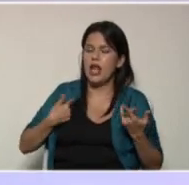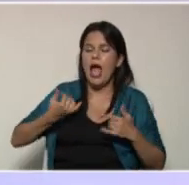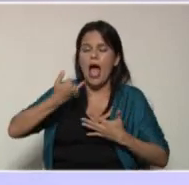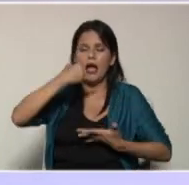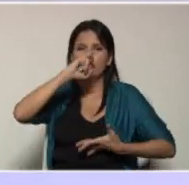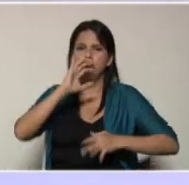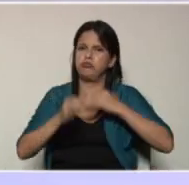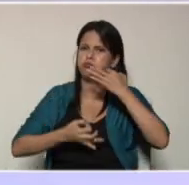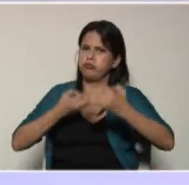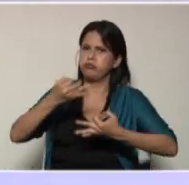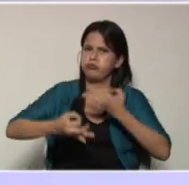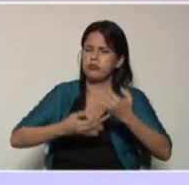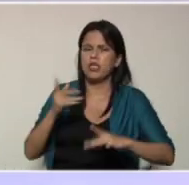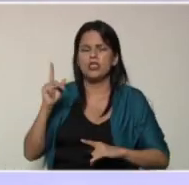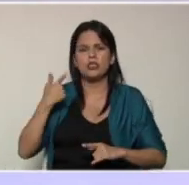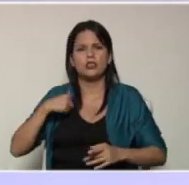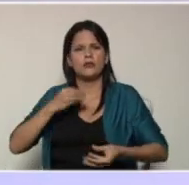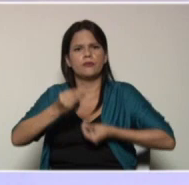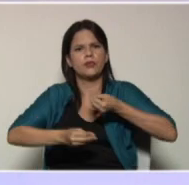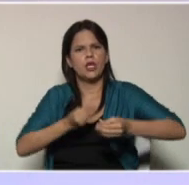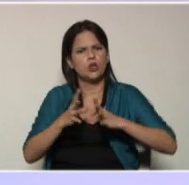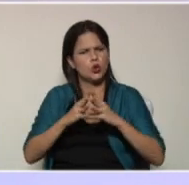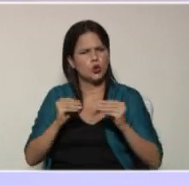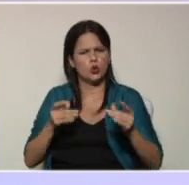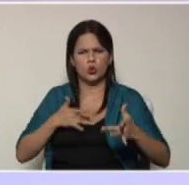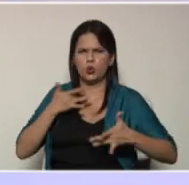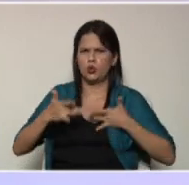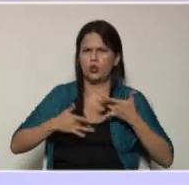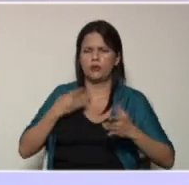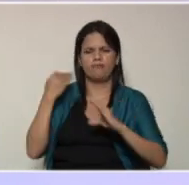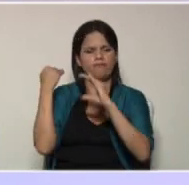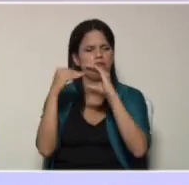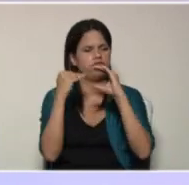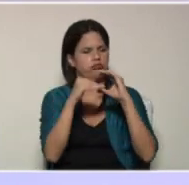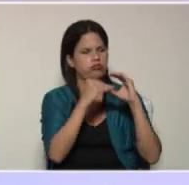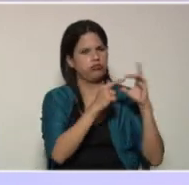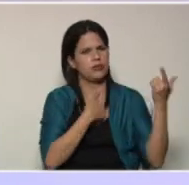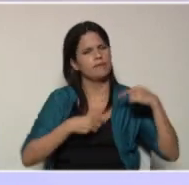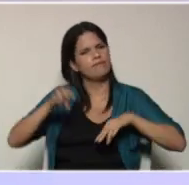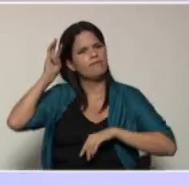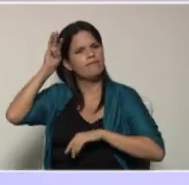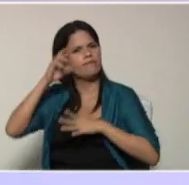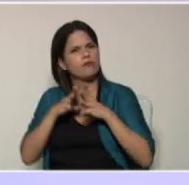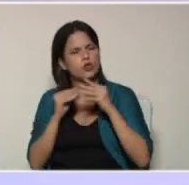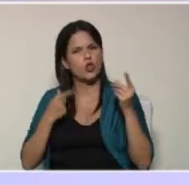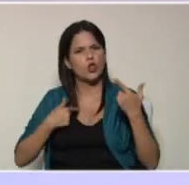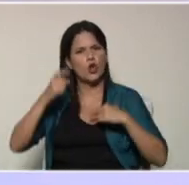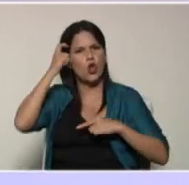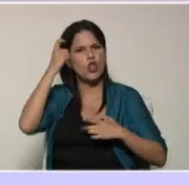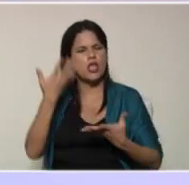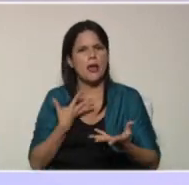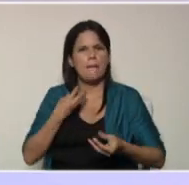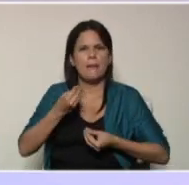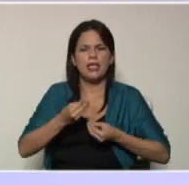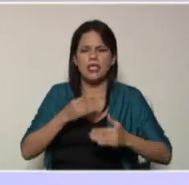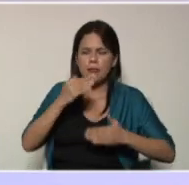explicarle que él debe realizar todas las actividades que envían sus maestros diariamente para poder llevar a cabo ese proceso de enseñanza